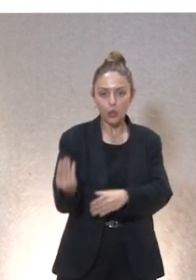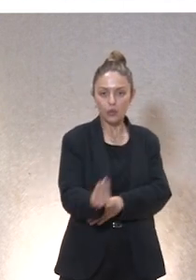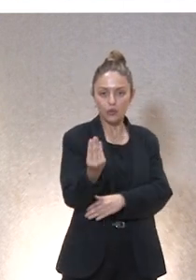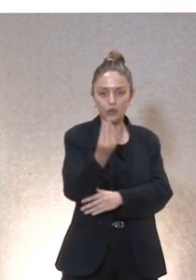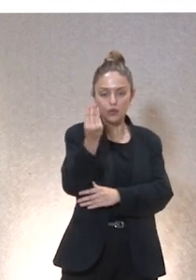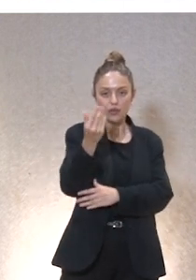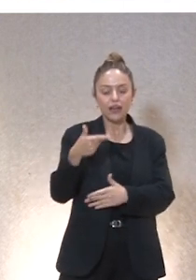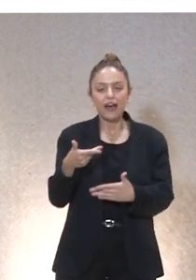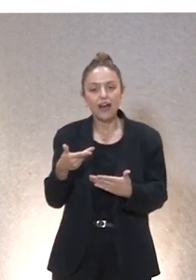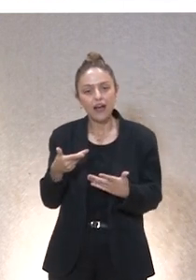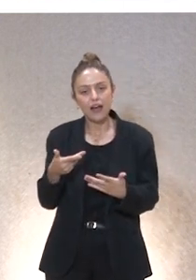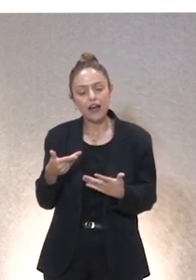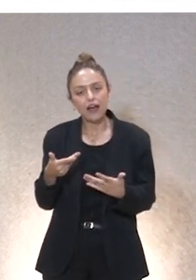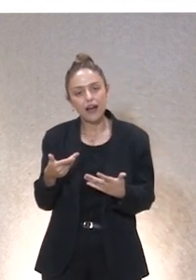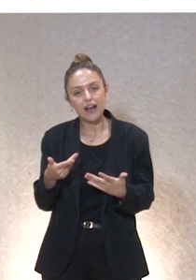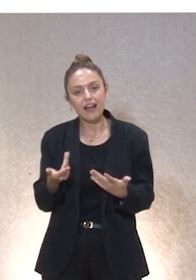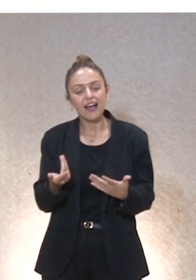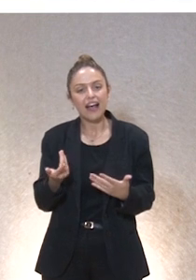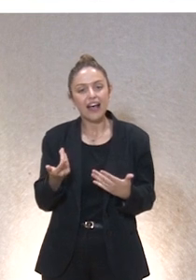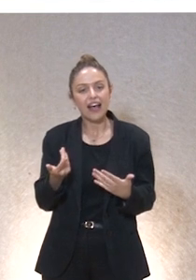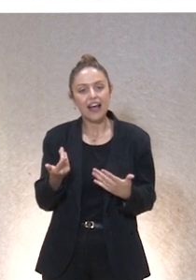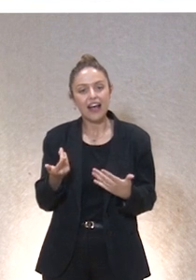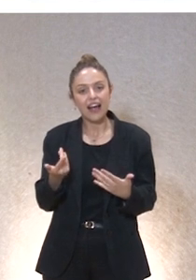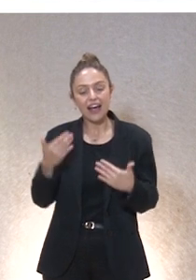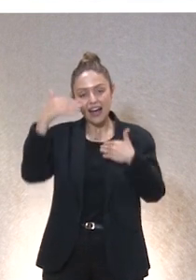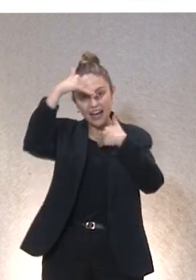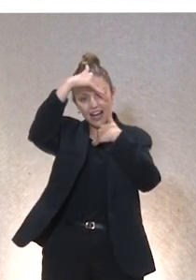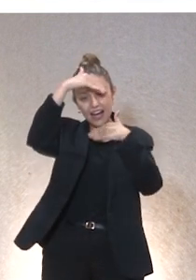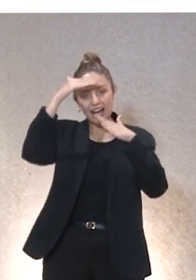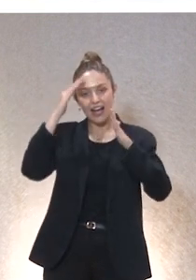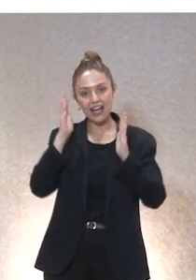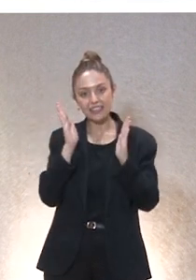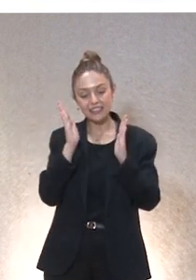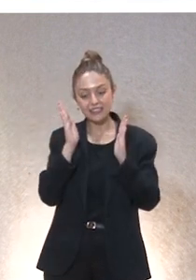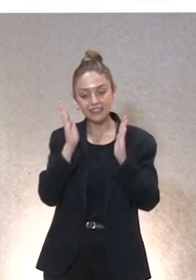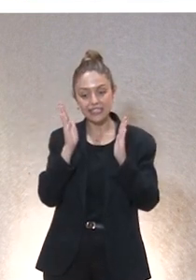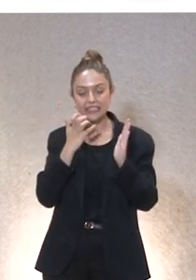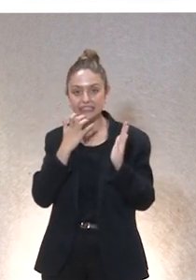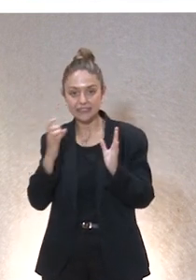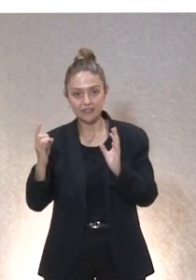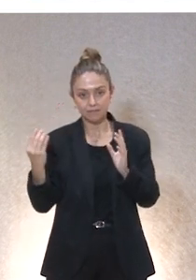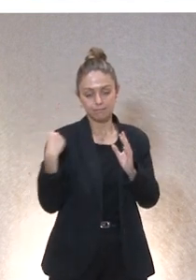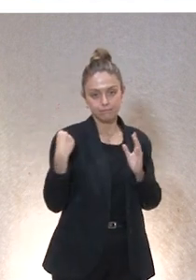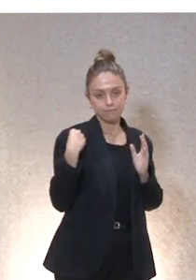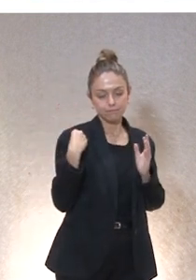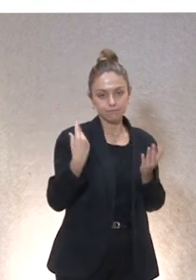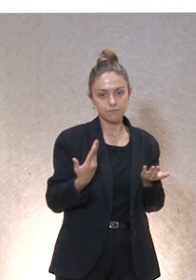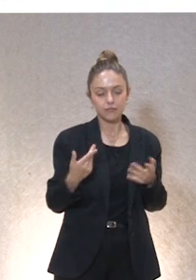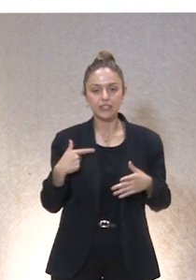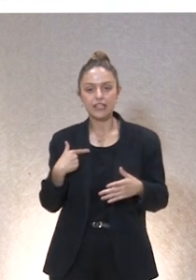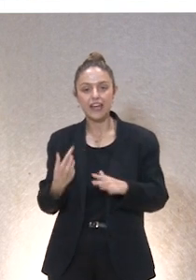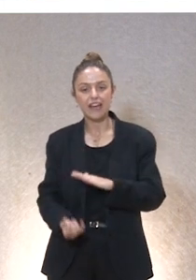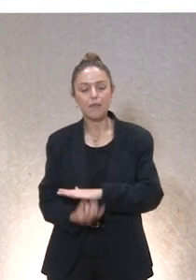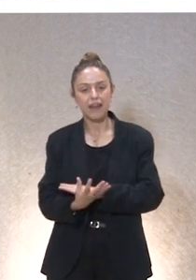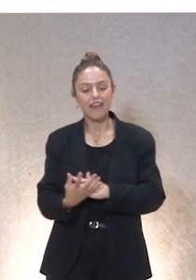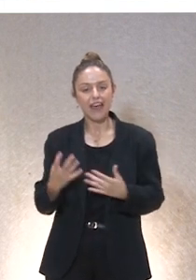atenderlo y podríamos atenderlo solícito a su llamada y el vigilarlos realmente aparece un